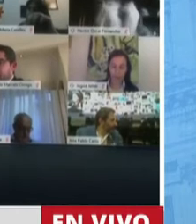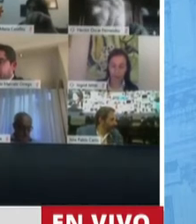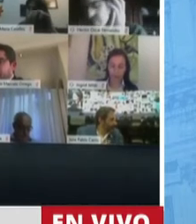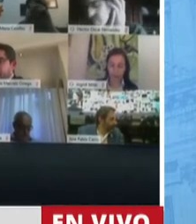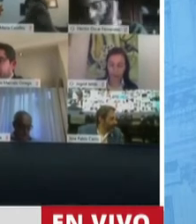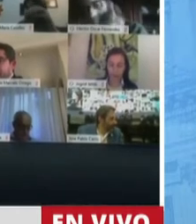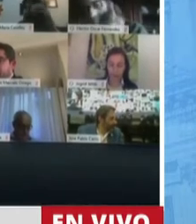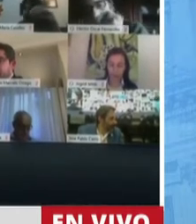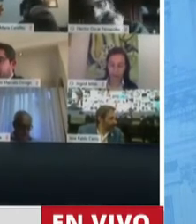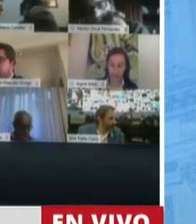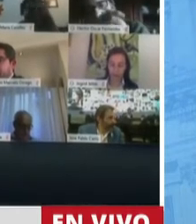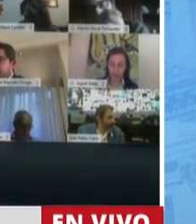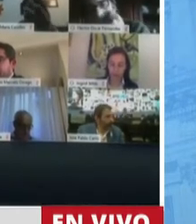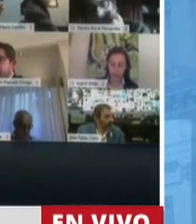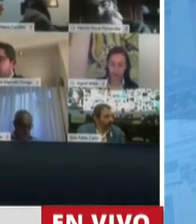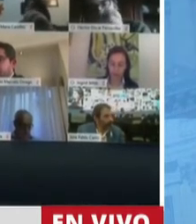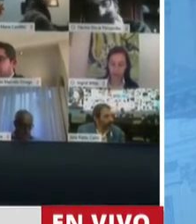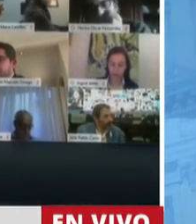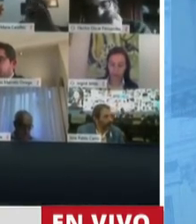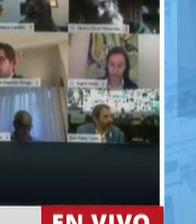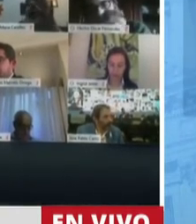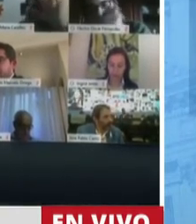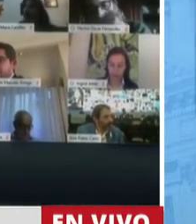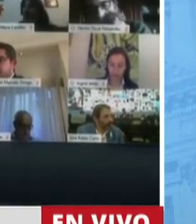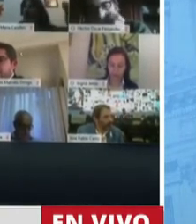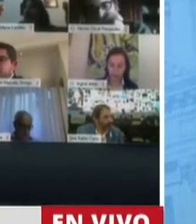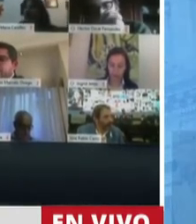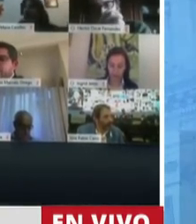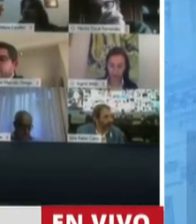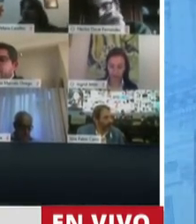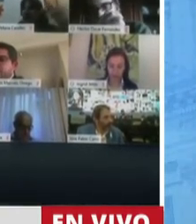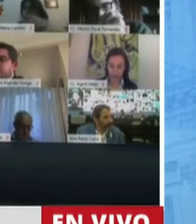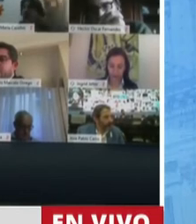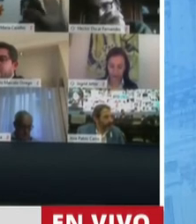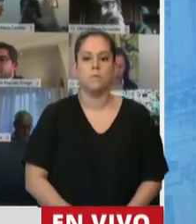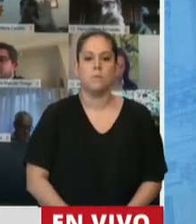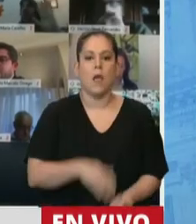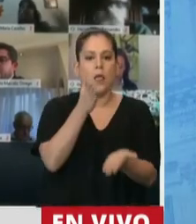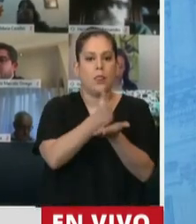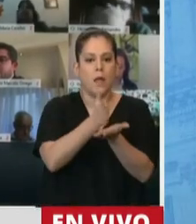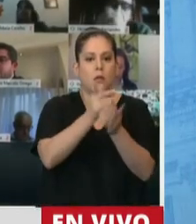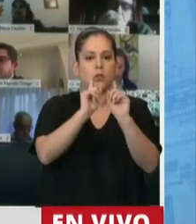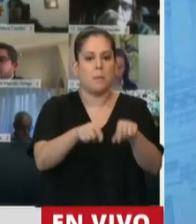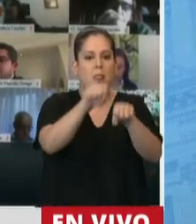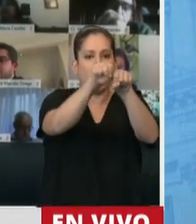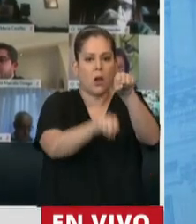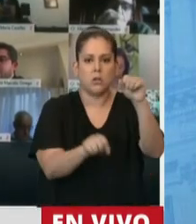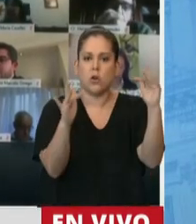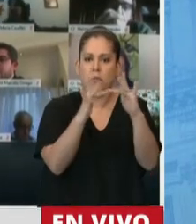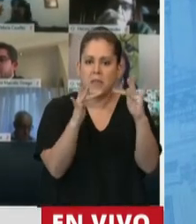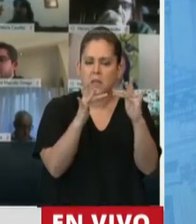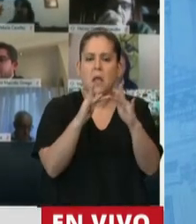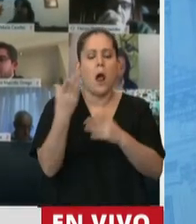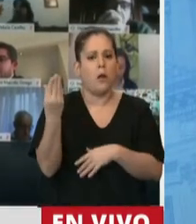por ejemplo la desconexión digital que es algo que muchos y muchas plantean que debe